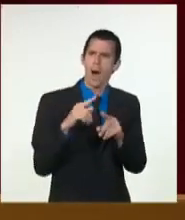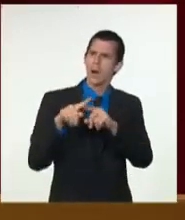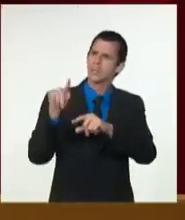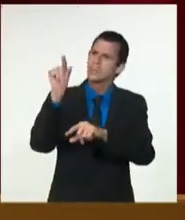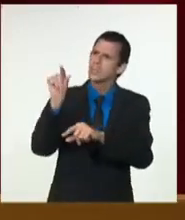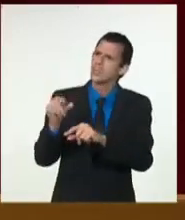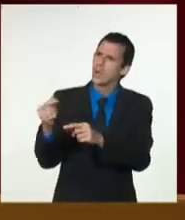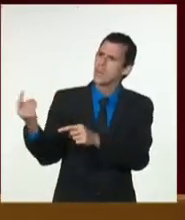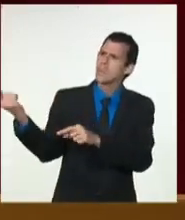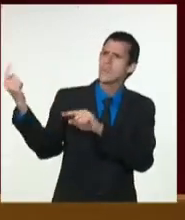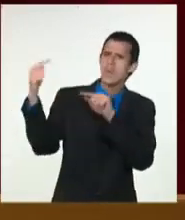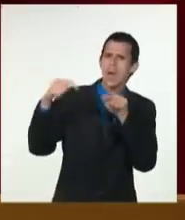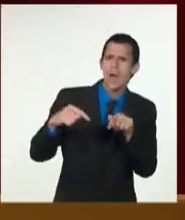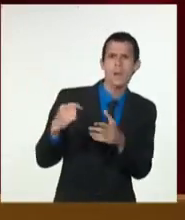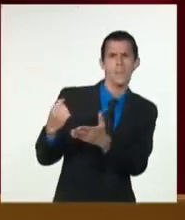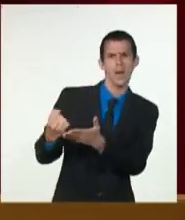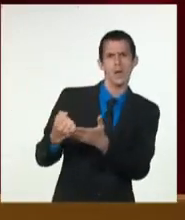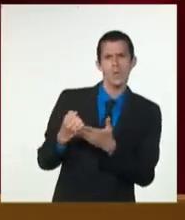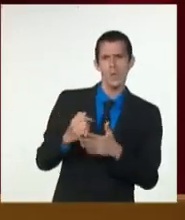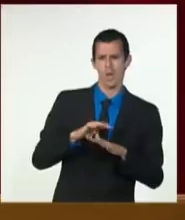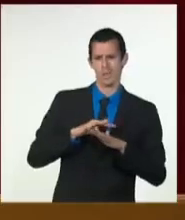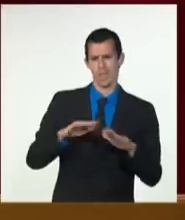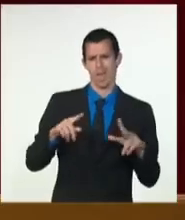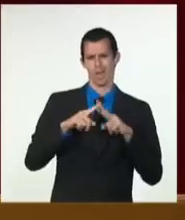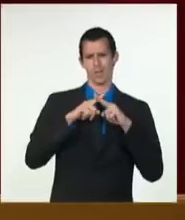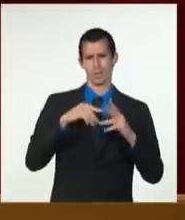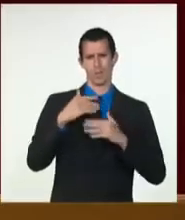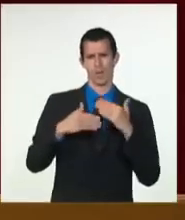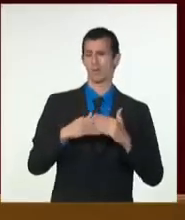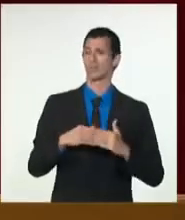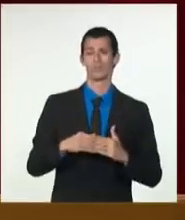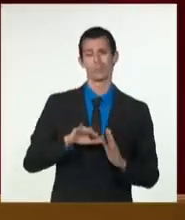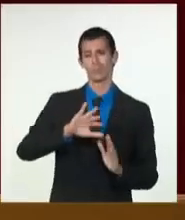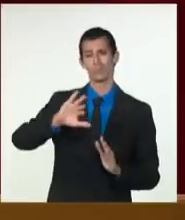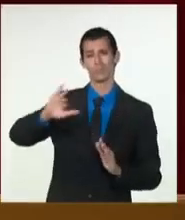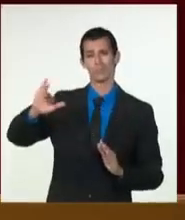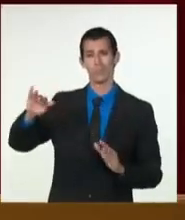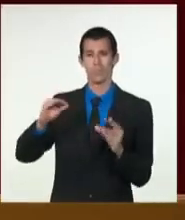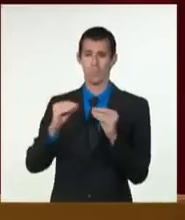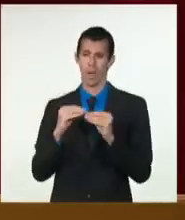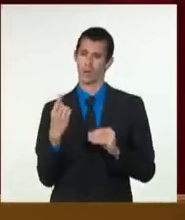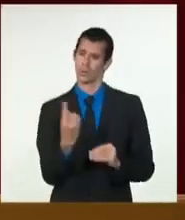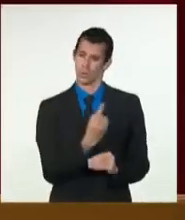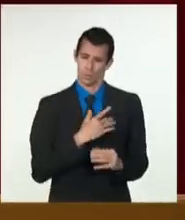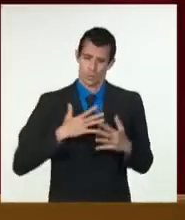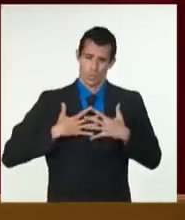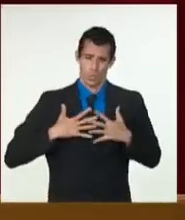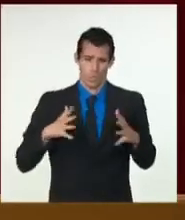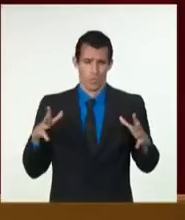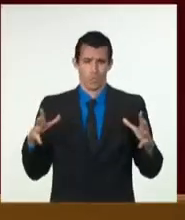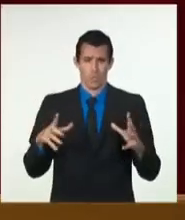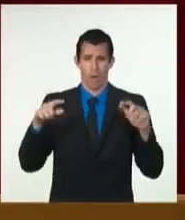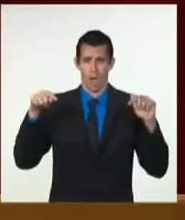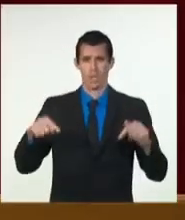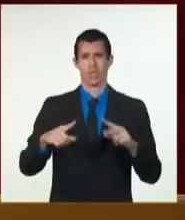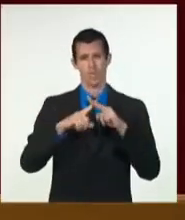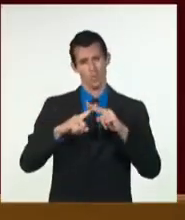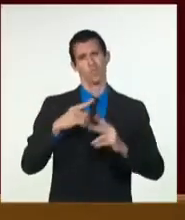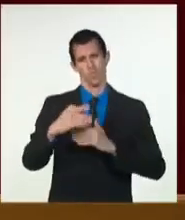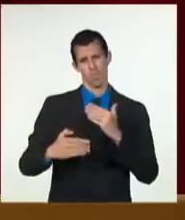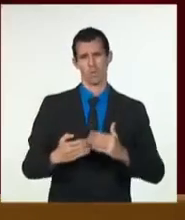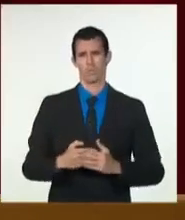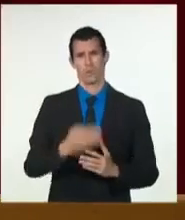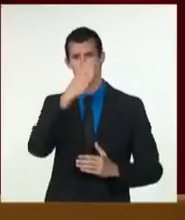problemas, saltando por encima de la política criminal de acoso y persecución financiera. Pero frente a los peores desafíos,